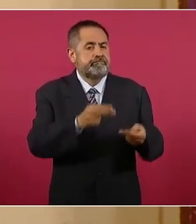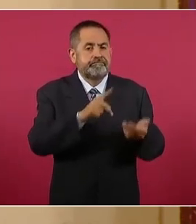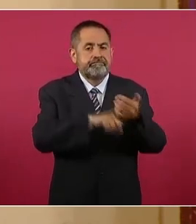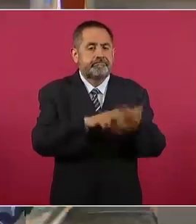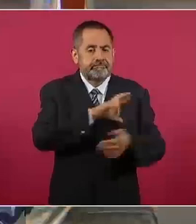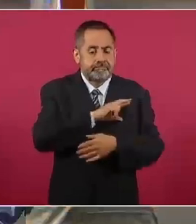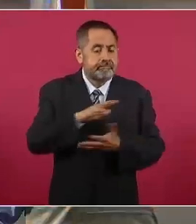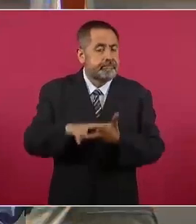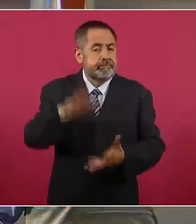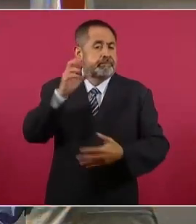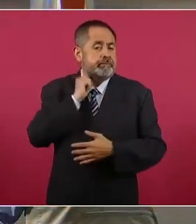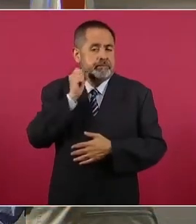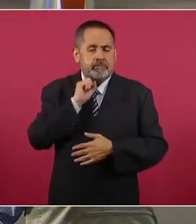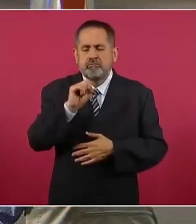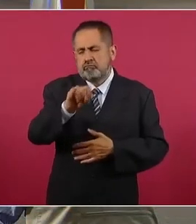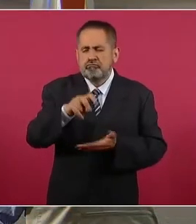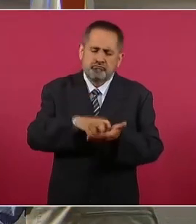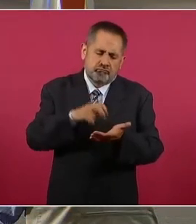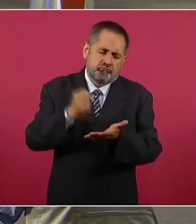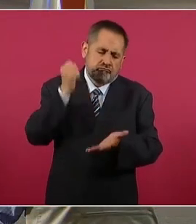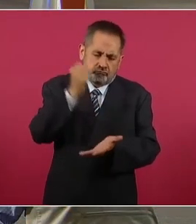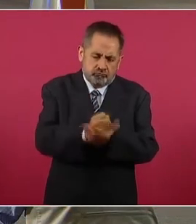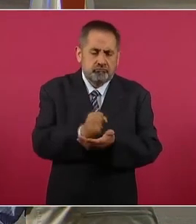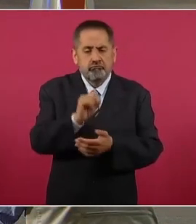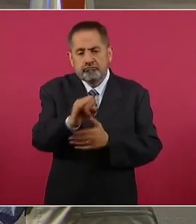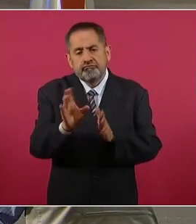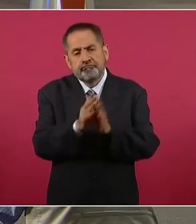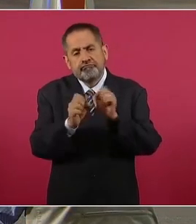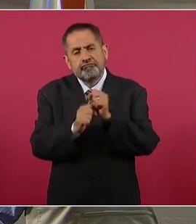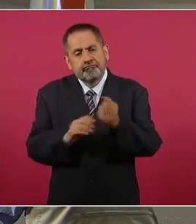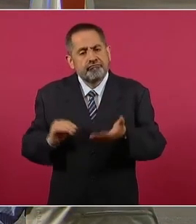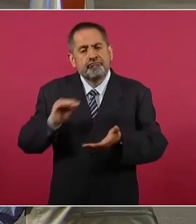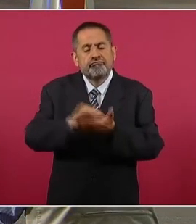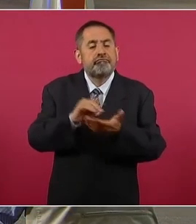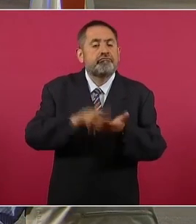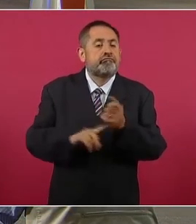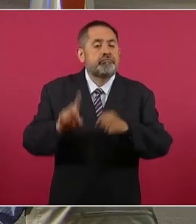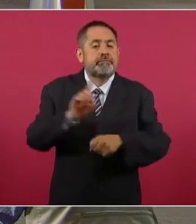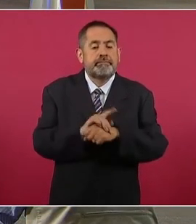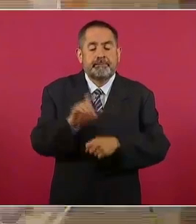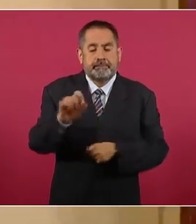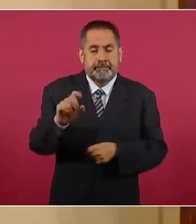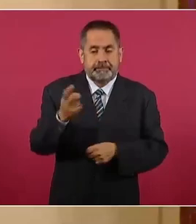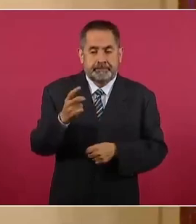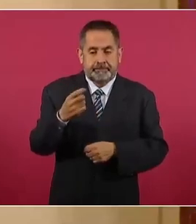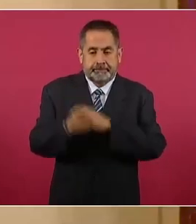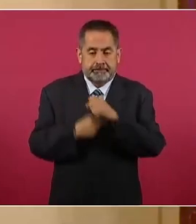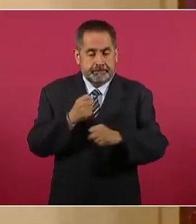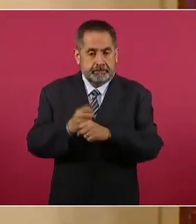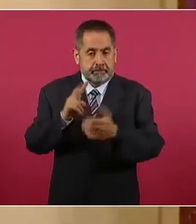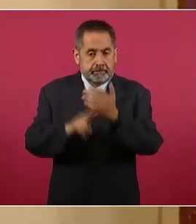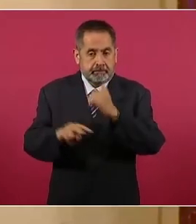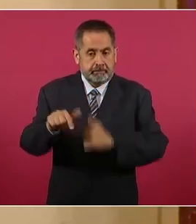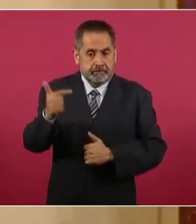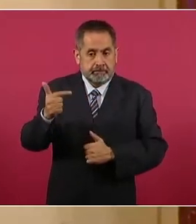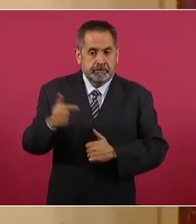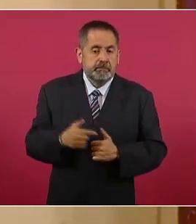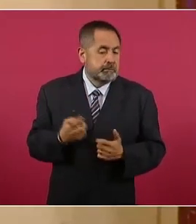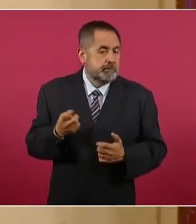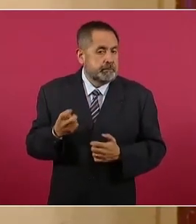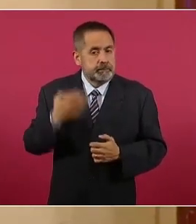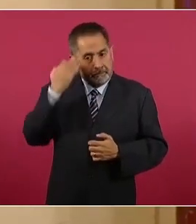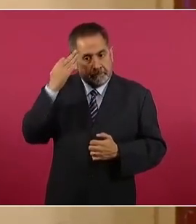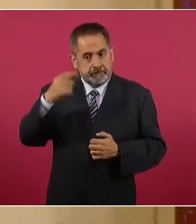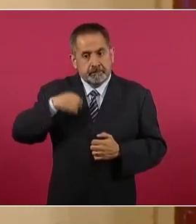los senadores votó a favor de la modificación constitucional el 20 de diciembre de 2012. A partir de